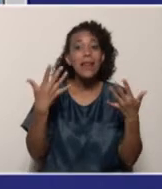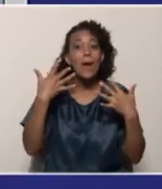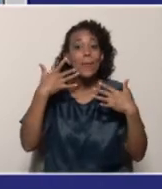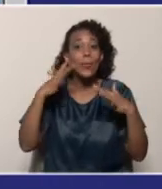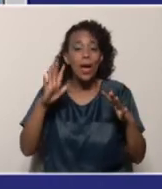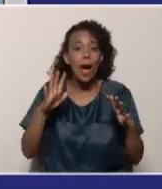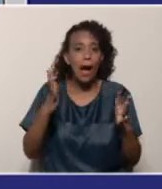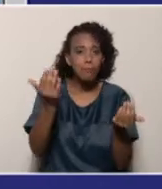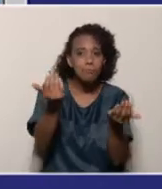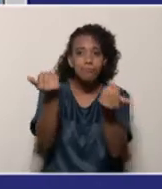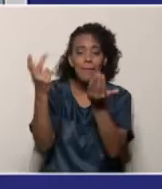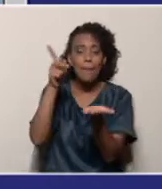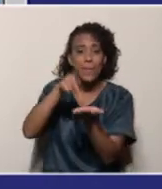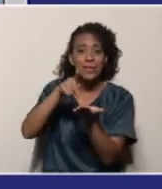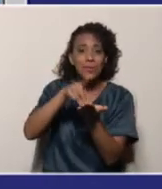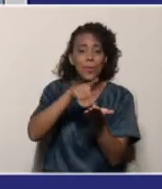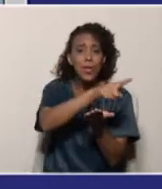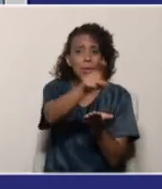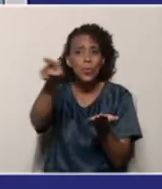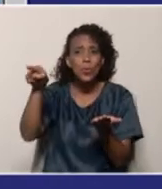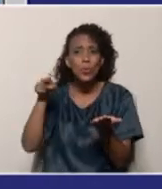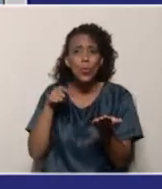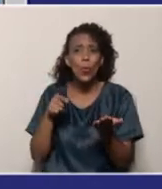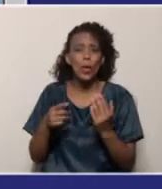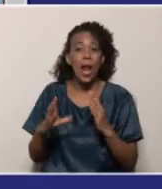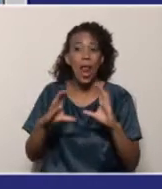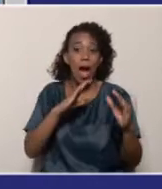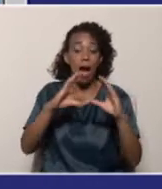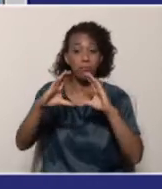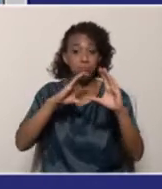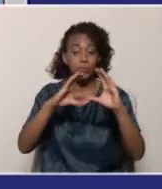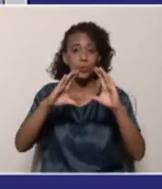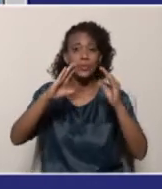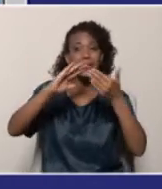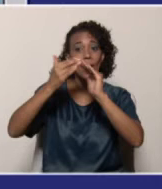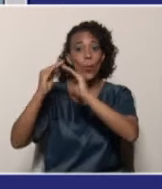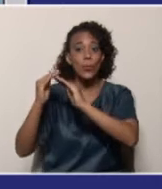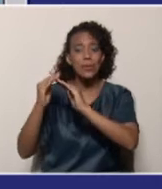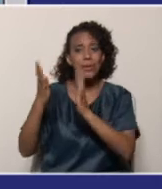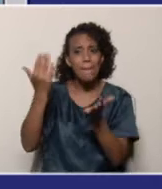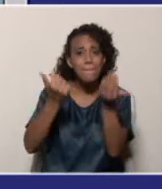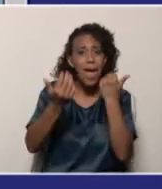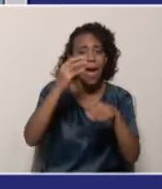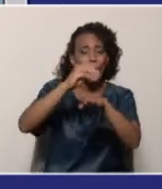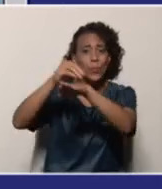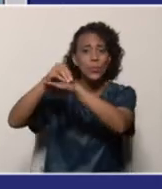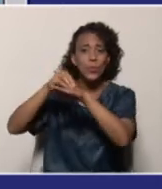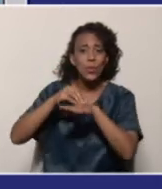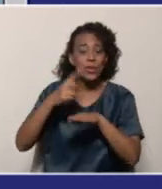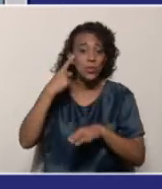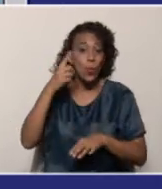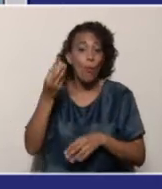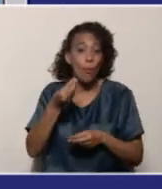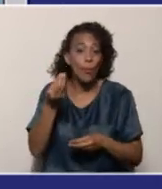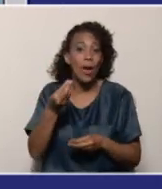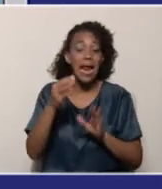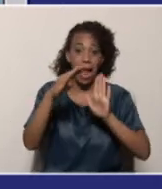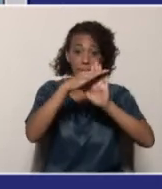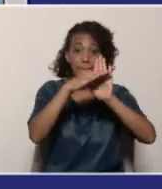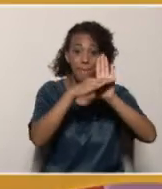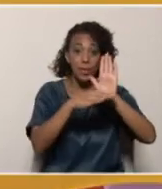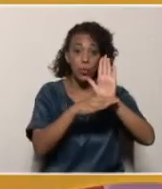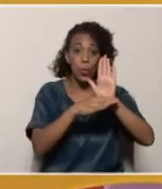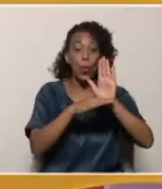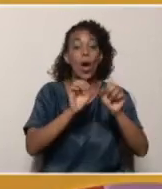posibilidad en la participación de lo que es la comunidad como tal. Y sobre todo, teniendo en cuenta como siempre las medidas